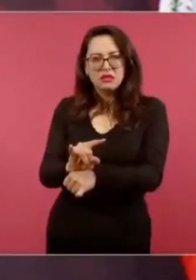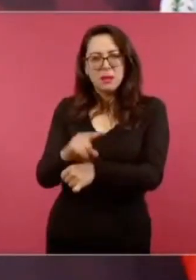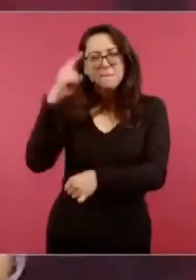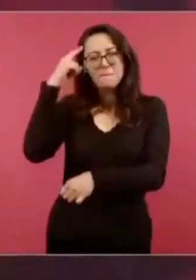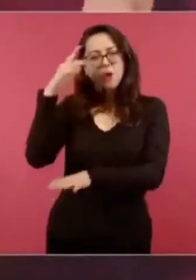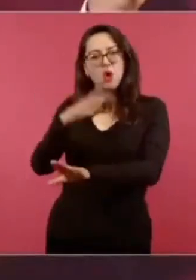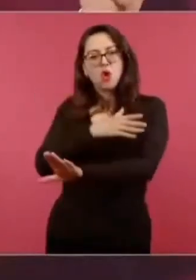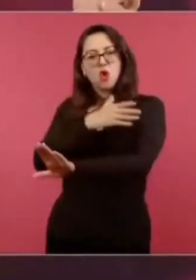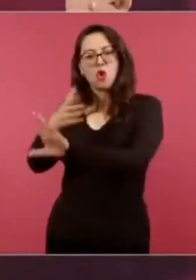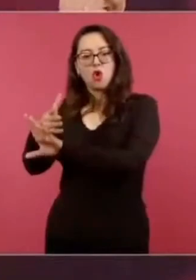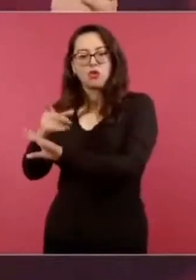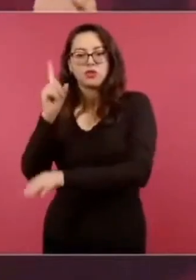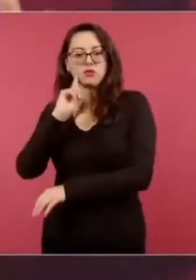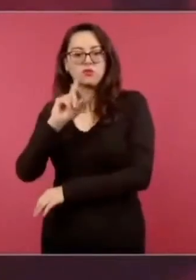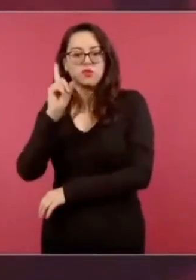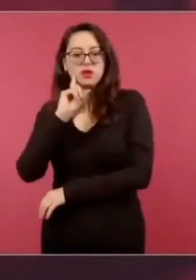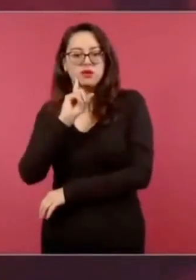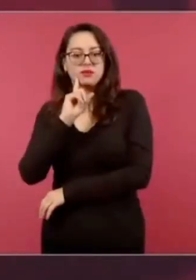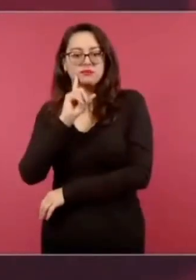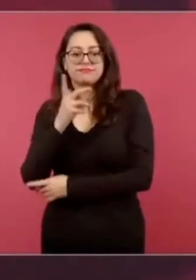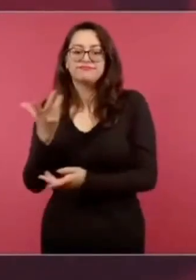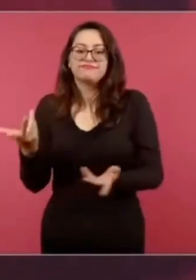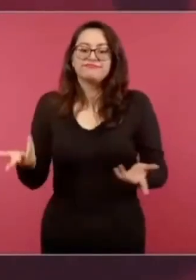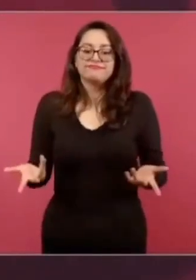Pues no ganó la candidata.